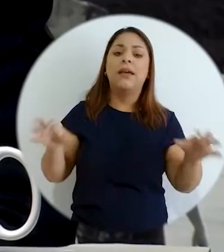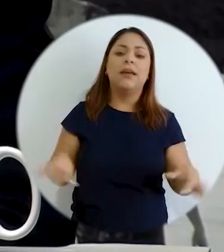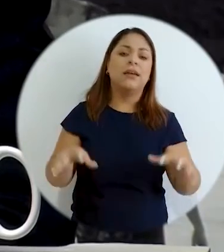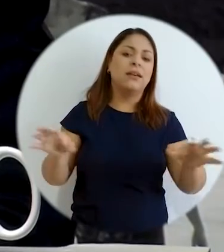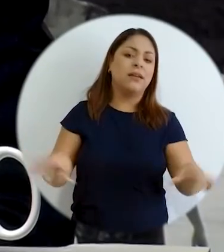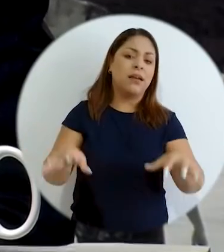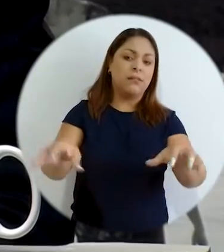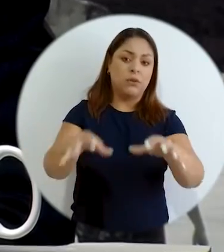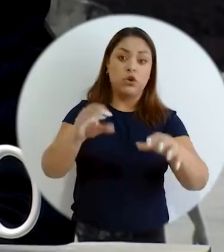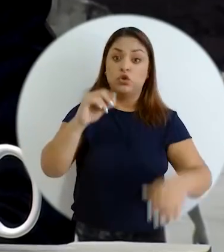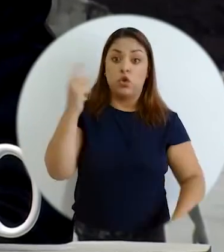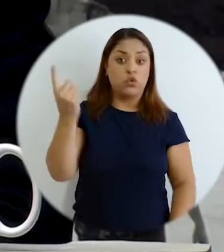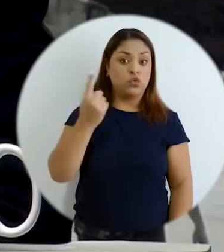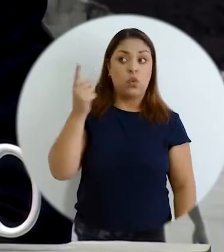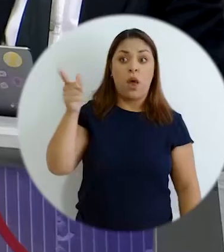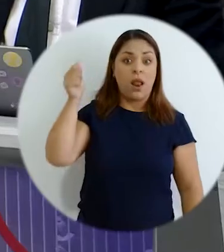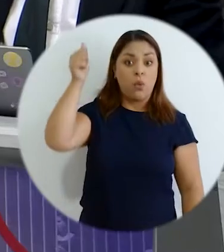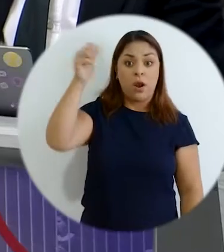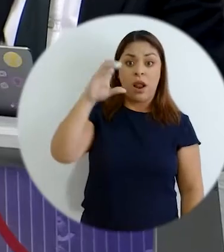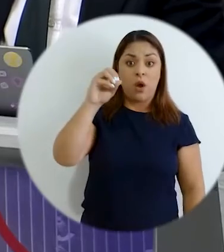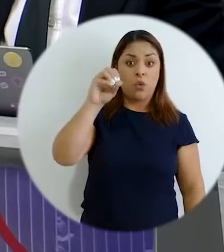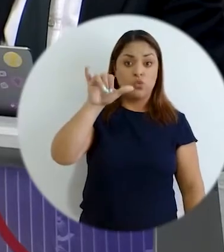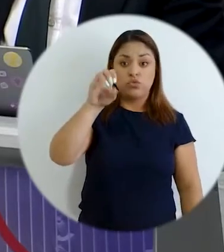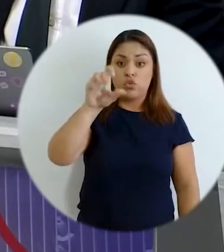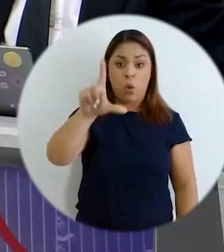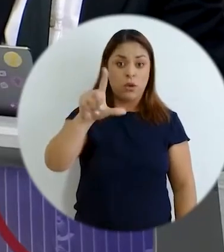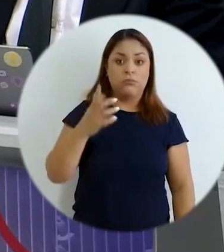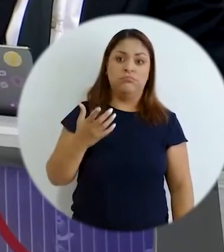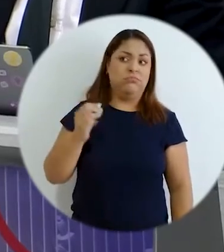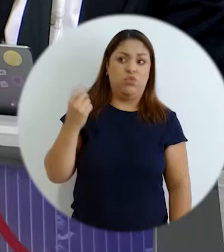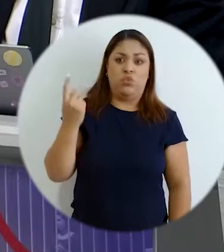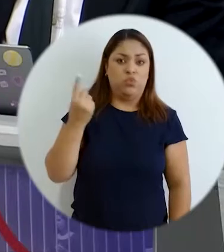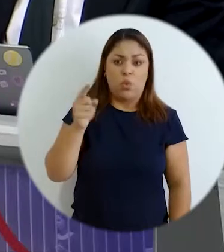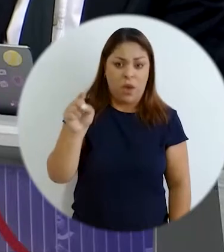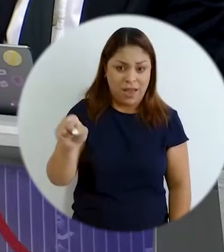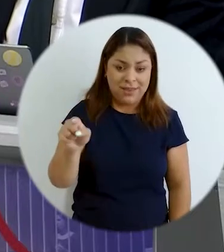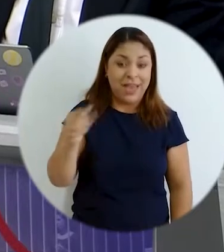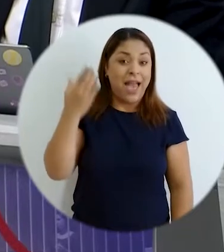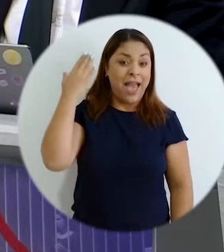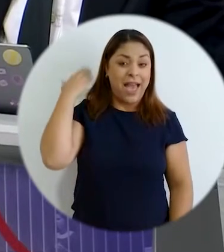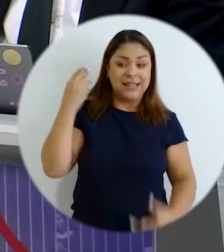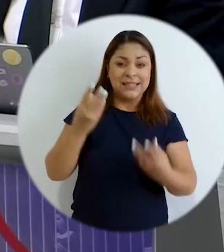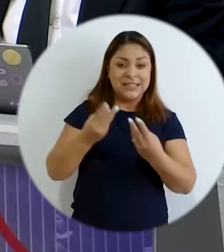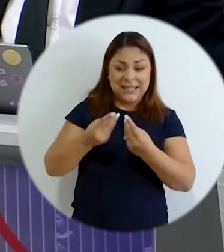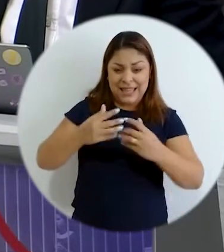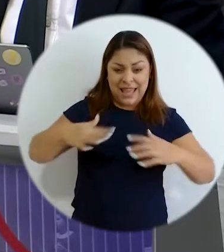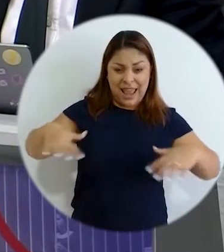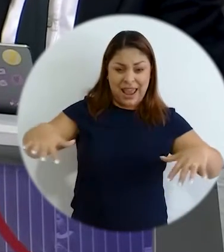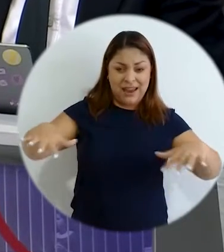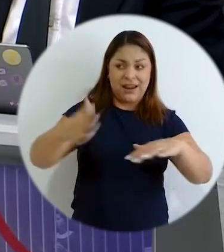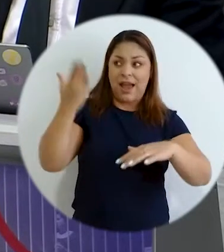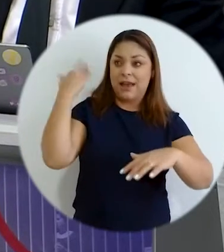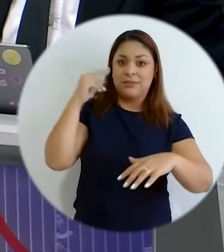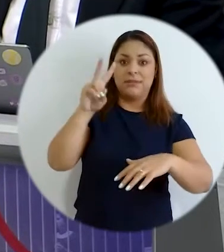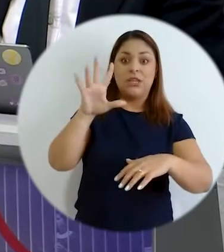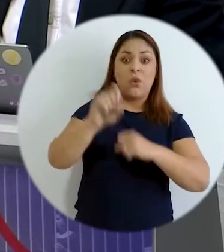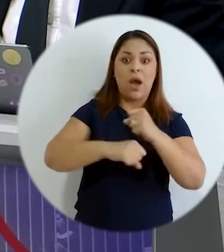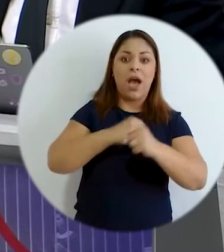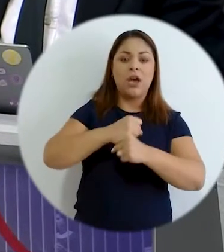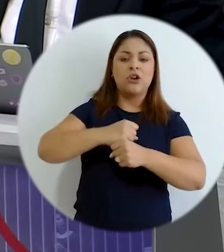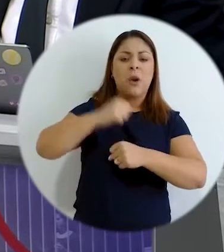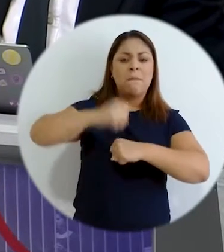que se está desencadeando no en el Coyol no en la franja del Coyol que eran tierras hace 25 años